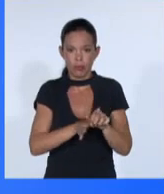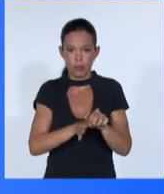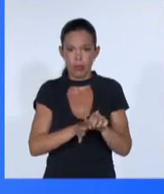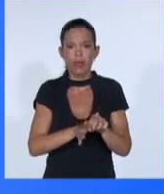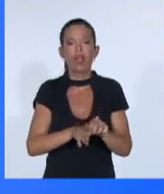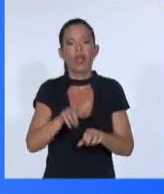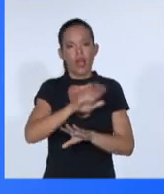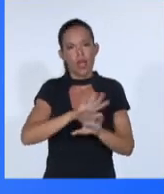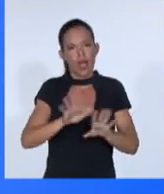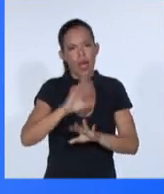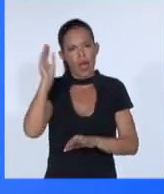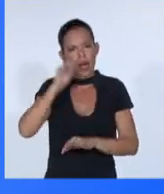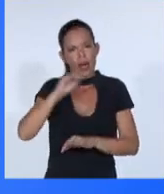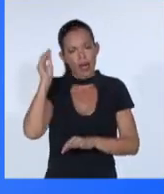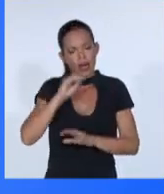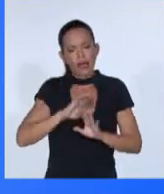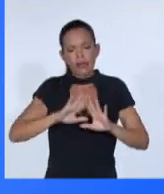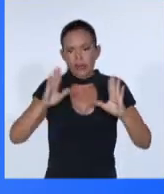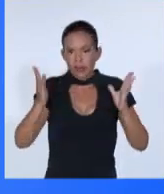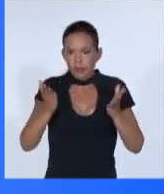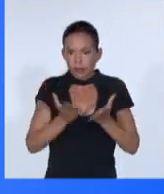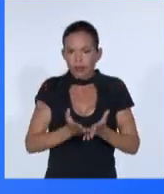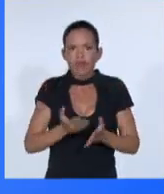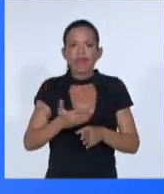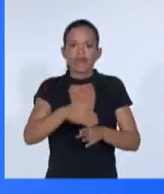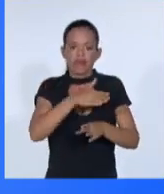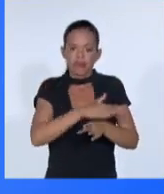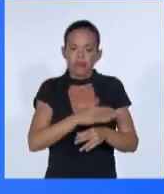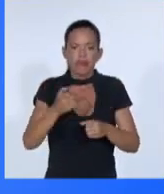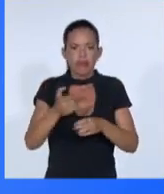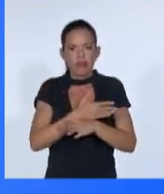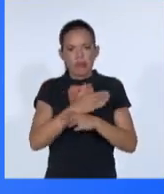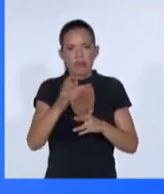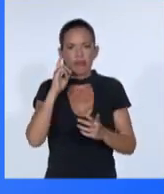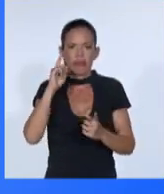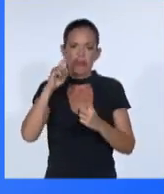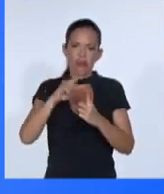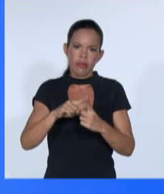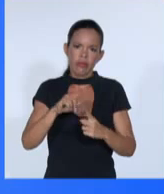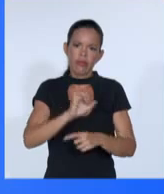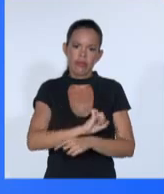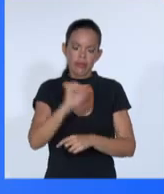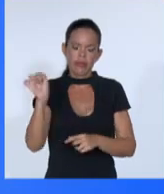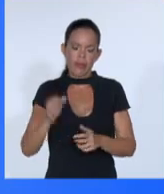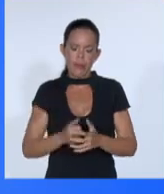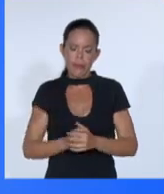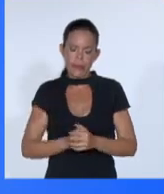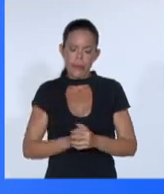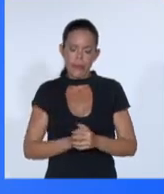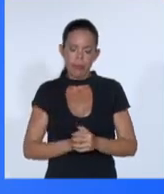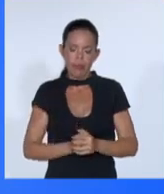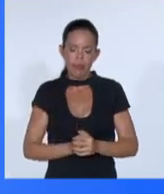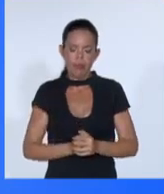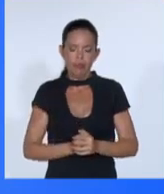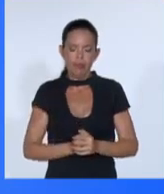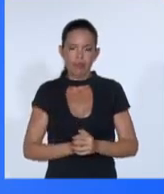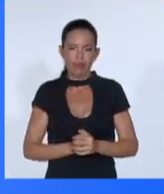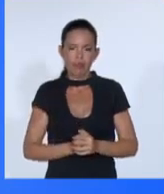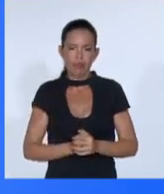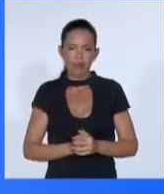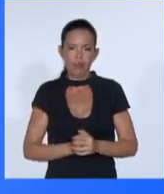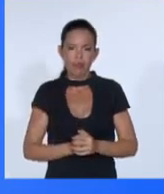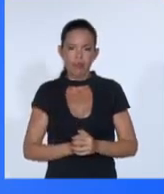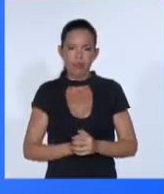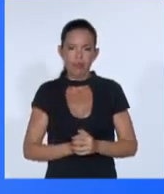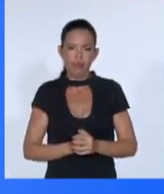se había desviado del camino hacia el logro de los objetivos de desarrollo sostenible. Llegaremos al 2030